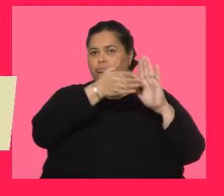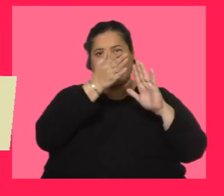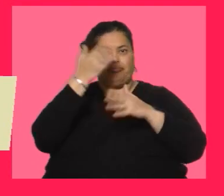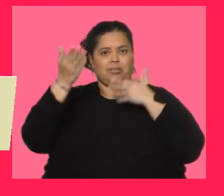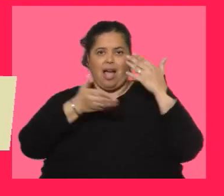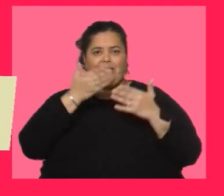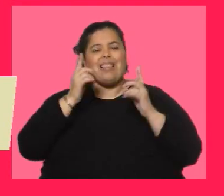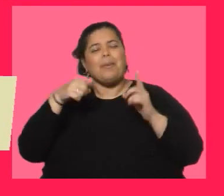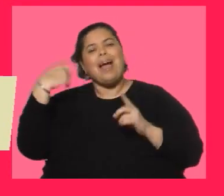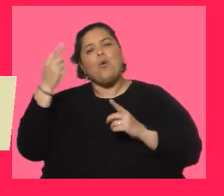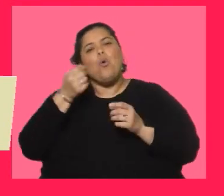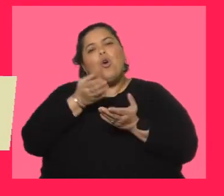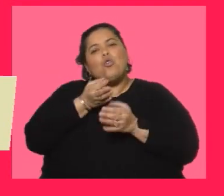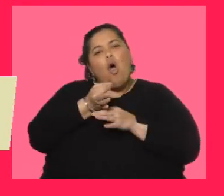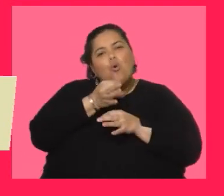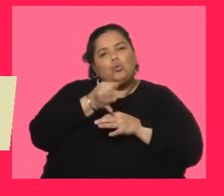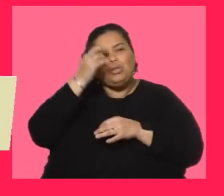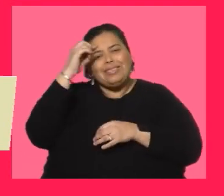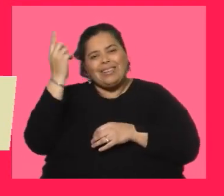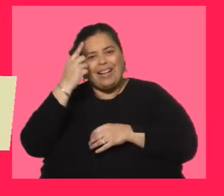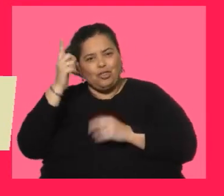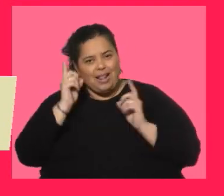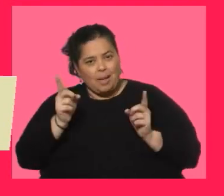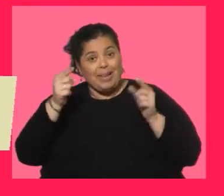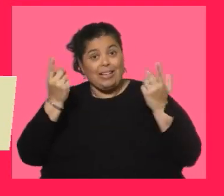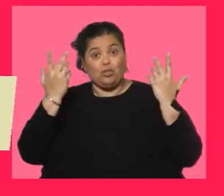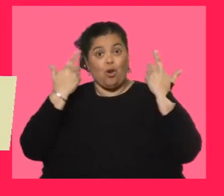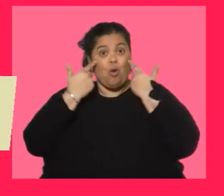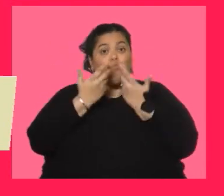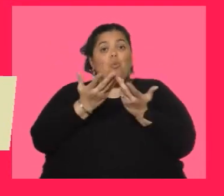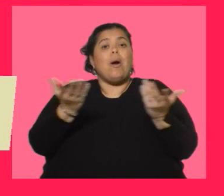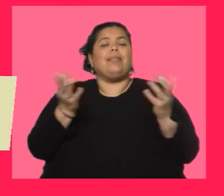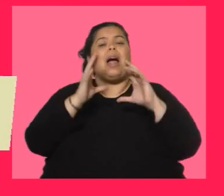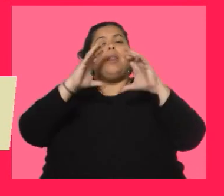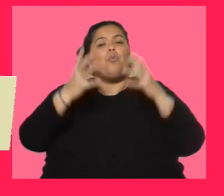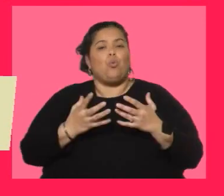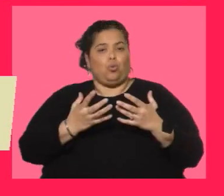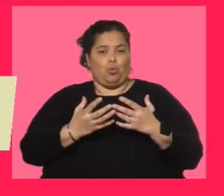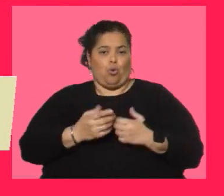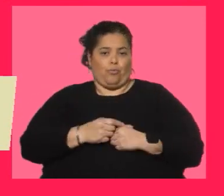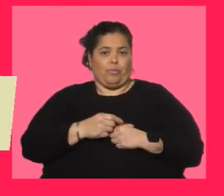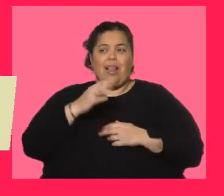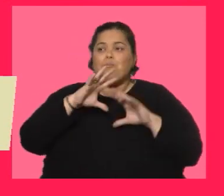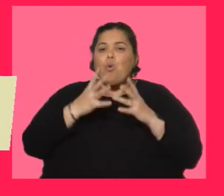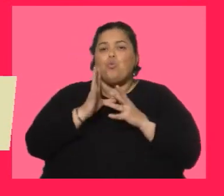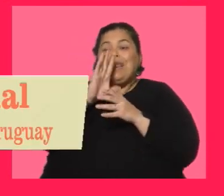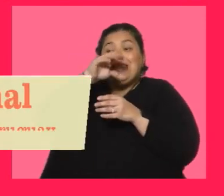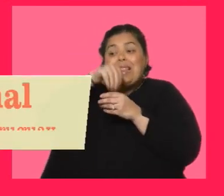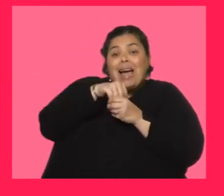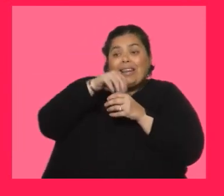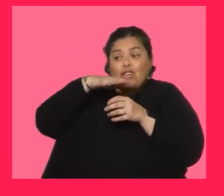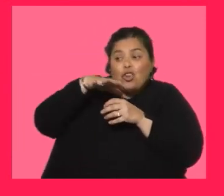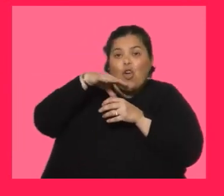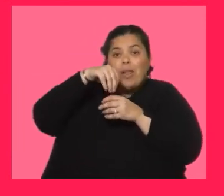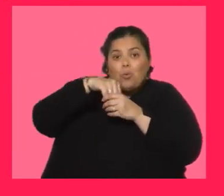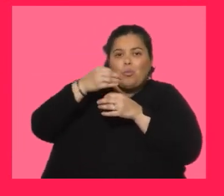que todo eso nos va a introducir al mundo interno y a la cocina de ese mundo